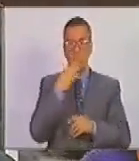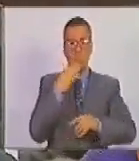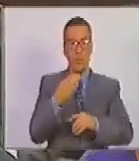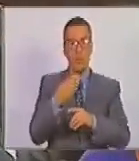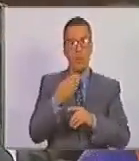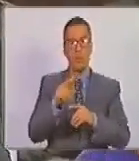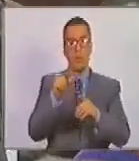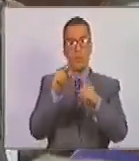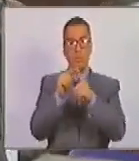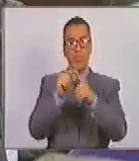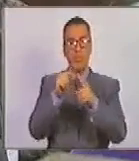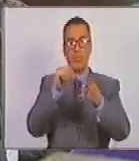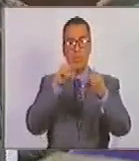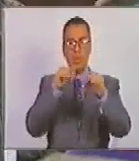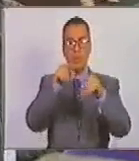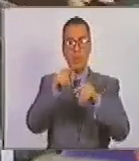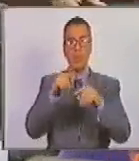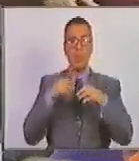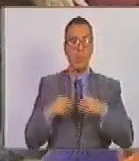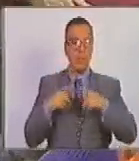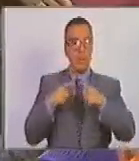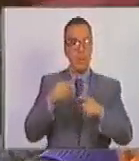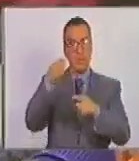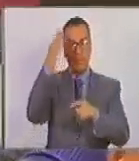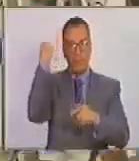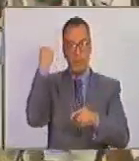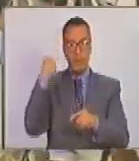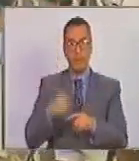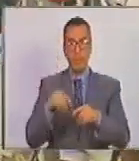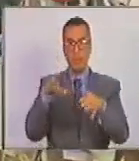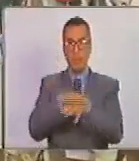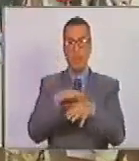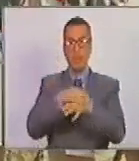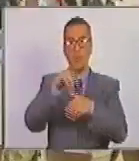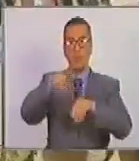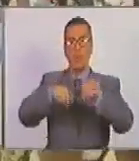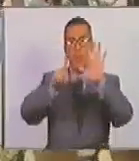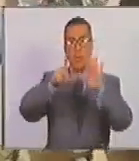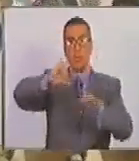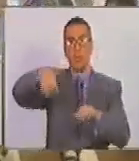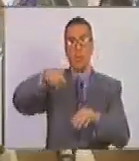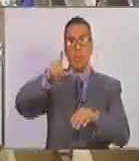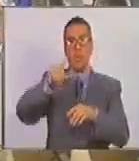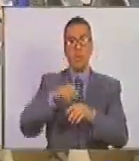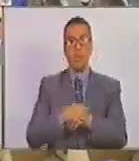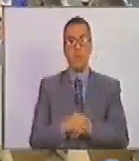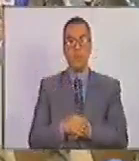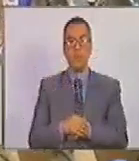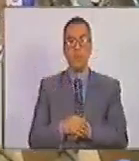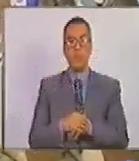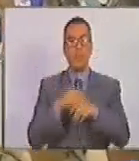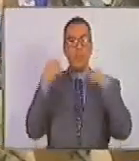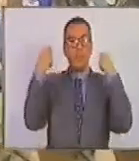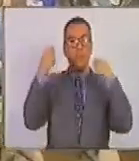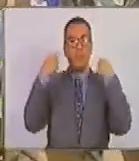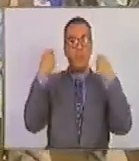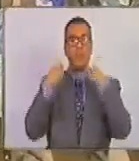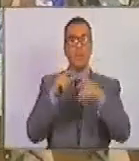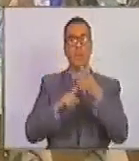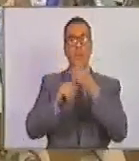derecho de palabra debido a que el pasado martes 16 de julio se celebra